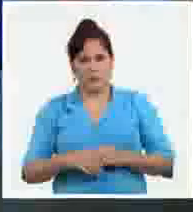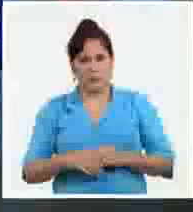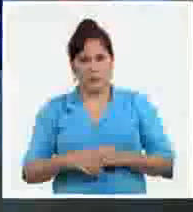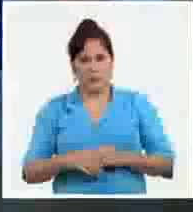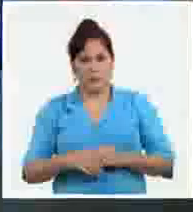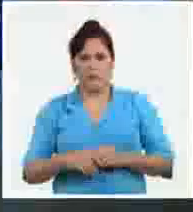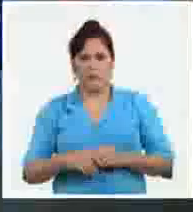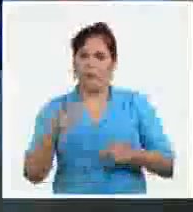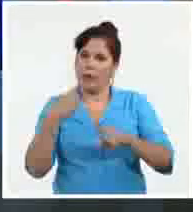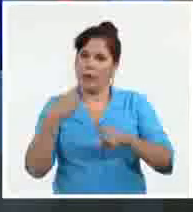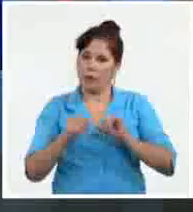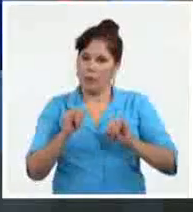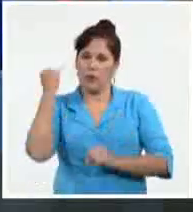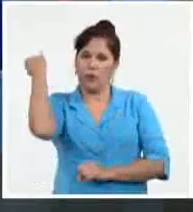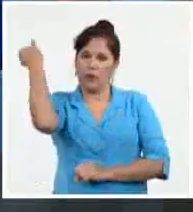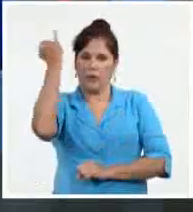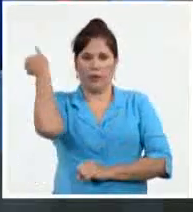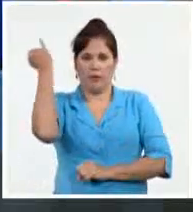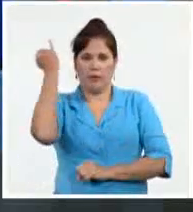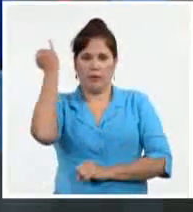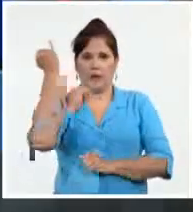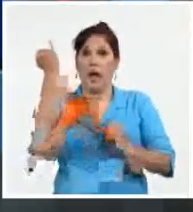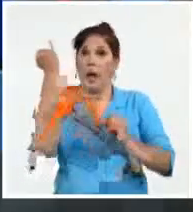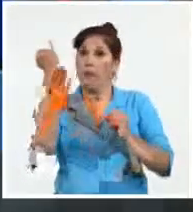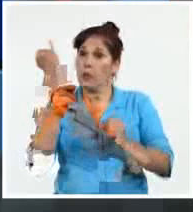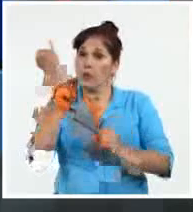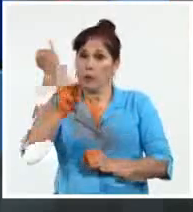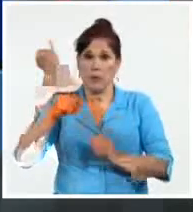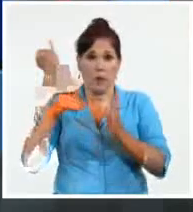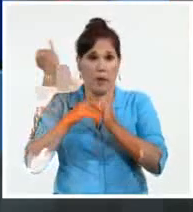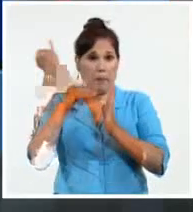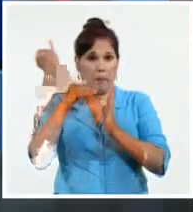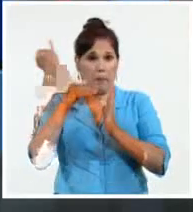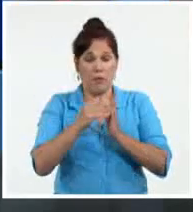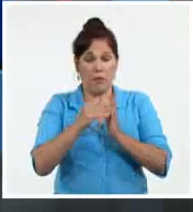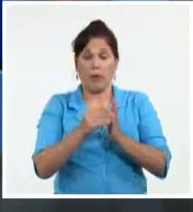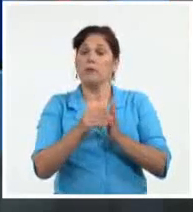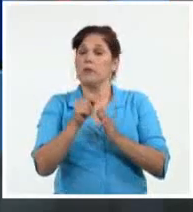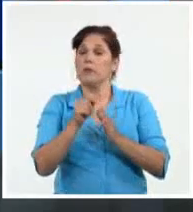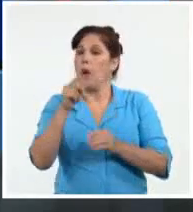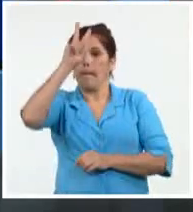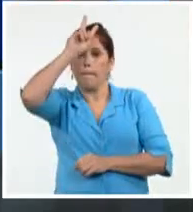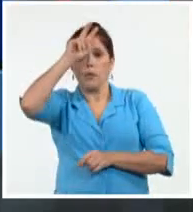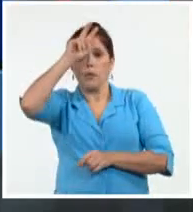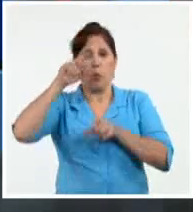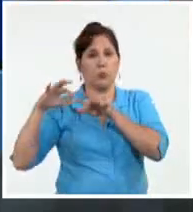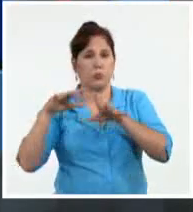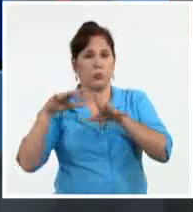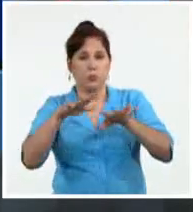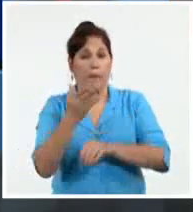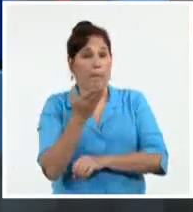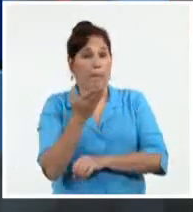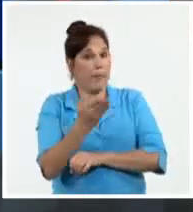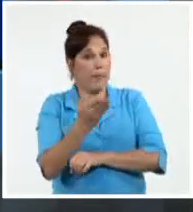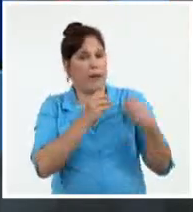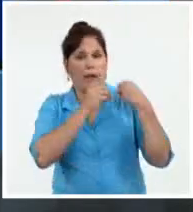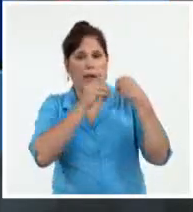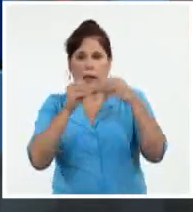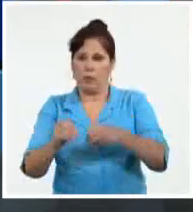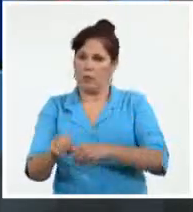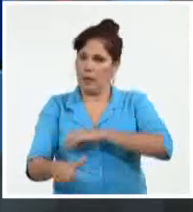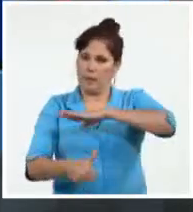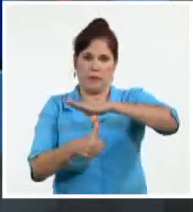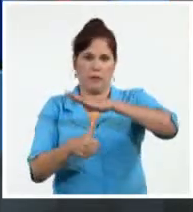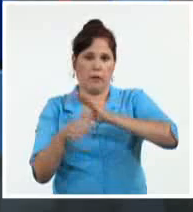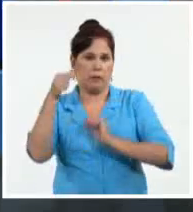Veamos qué sucede más allá de la frontera cubana. Miles de peruanos realizaron este martes otra gran marcha nacional para exigir la renuncia de la presidenta